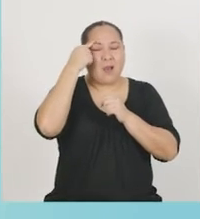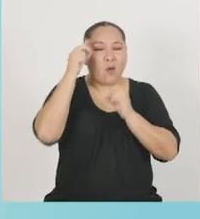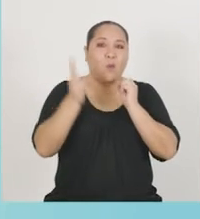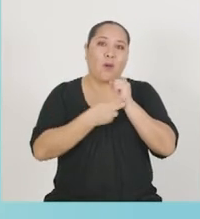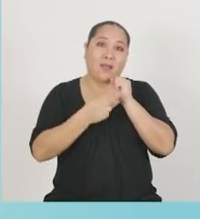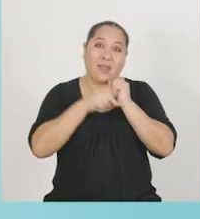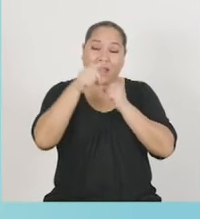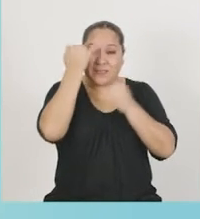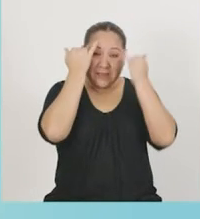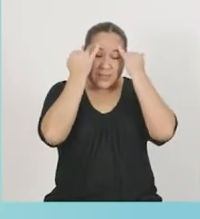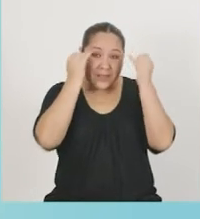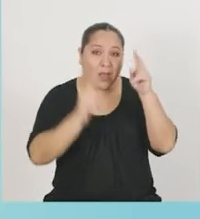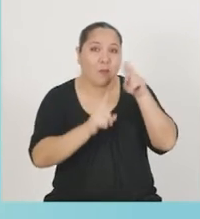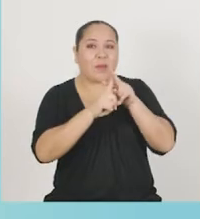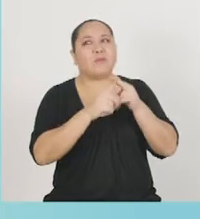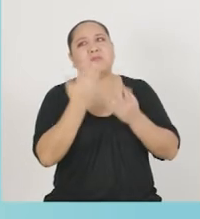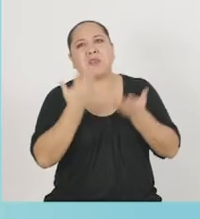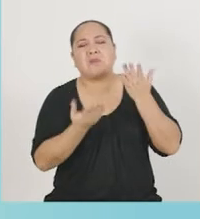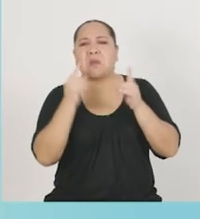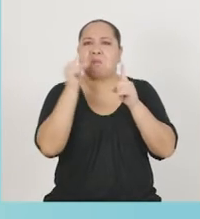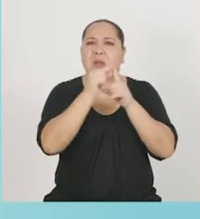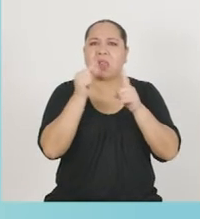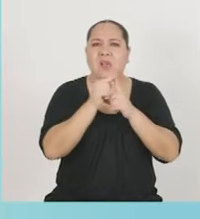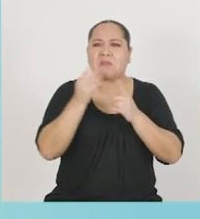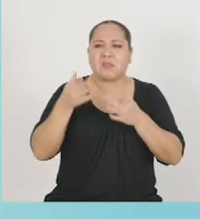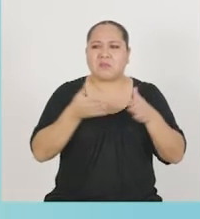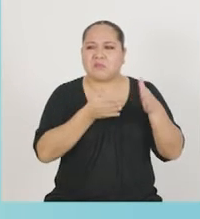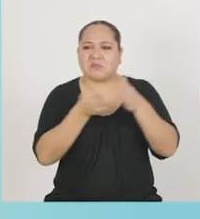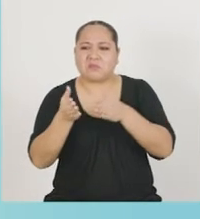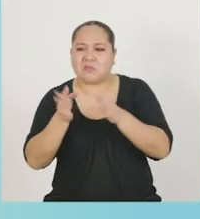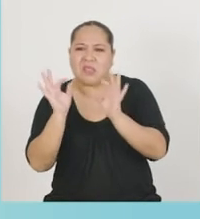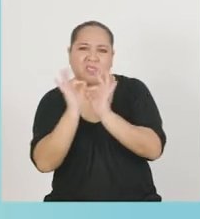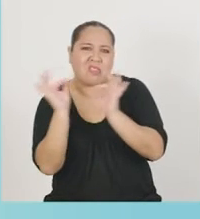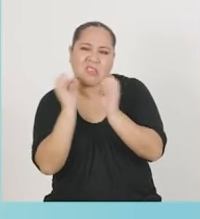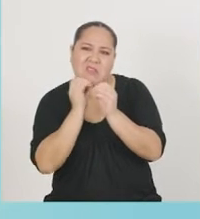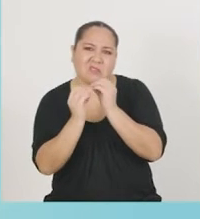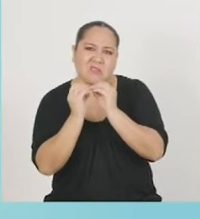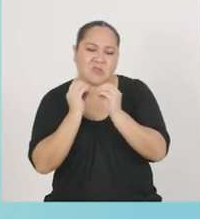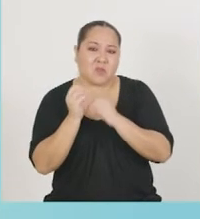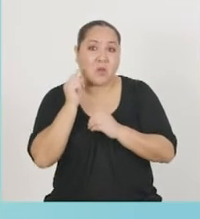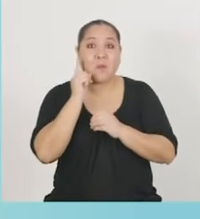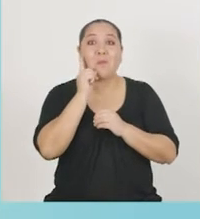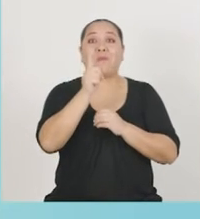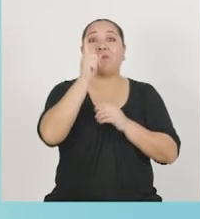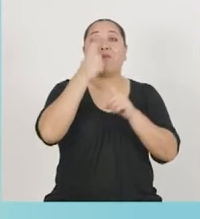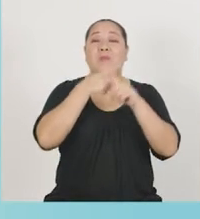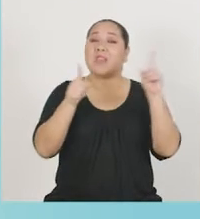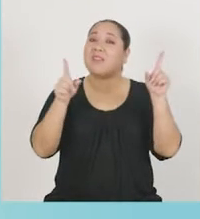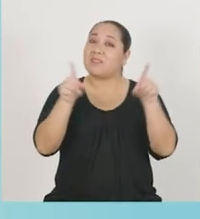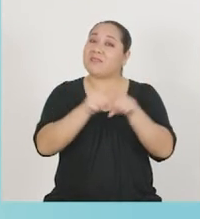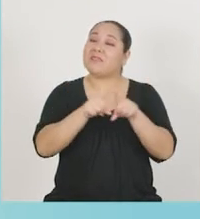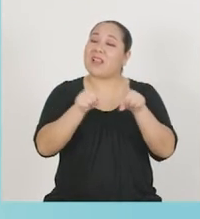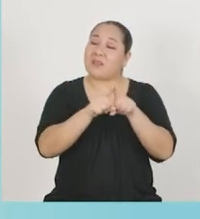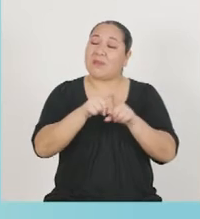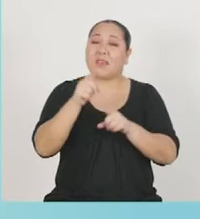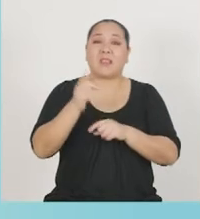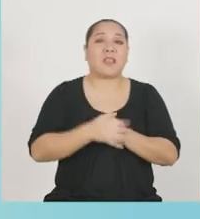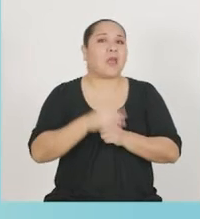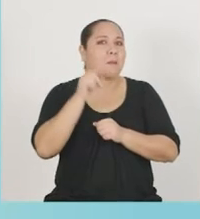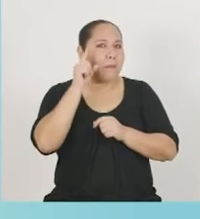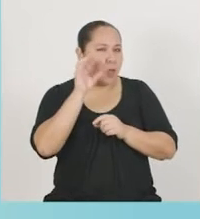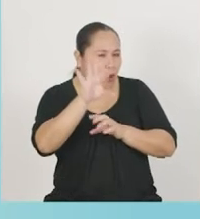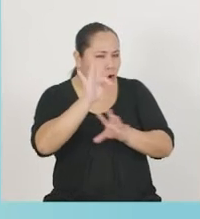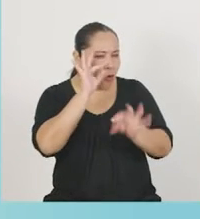las ideas generadas. Puede haber palabras que no nos conducen a ninguna solución, pero seguro que encontramos